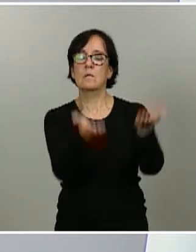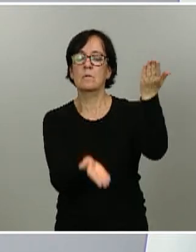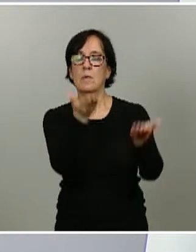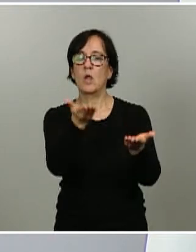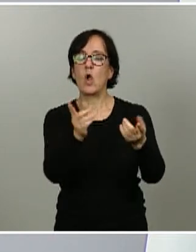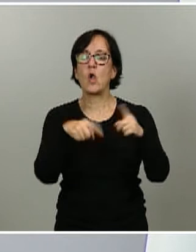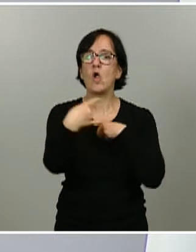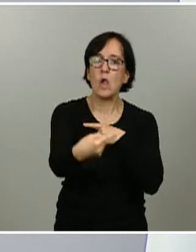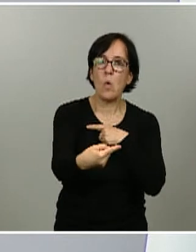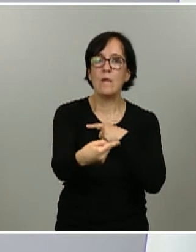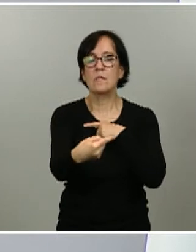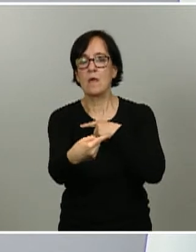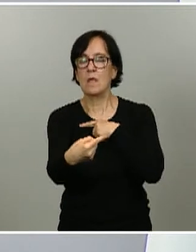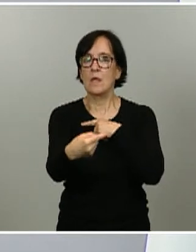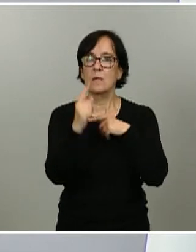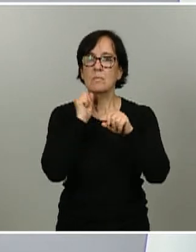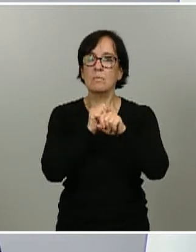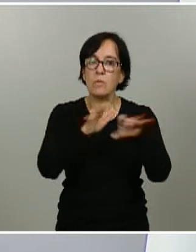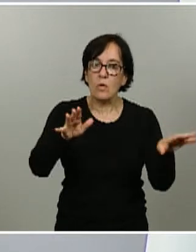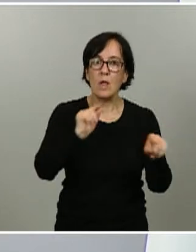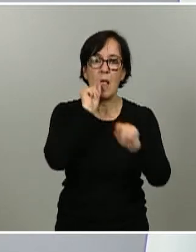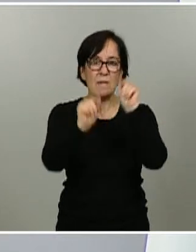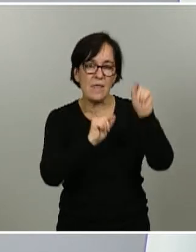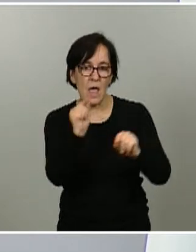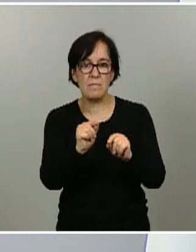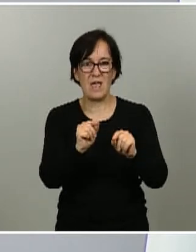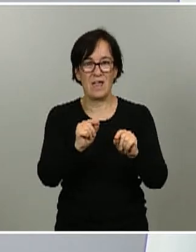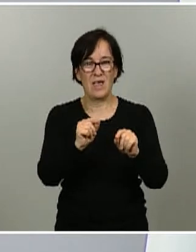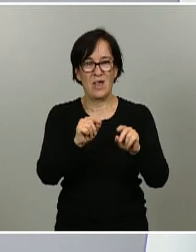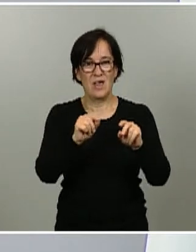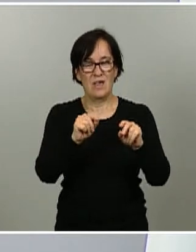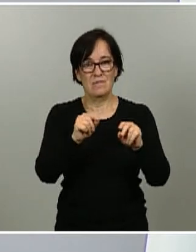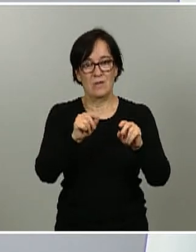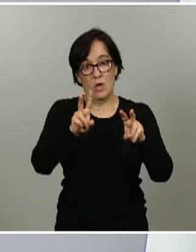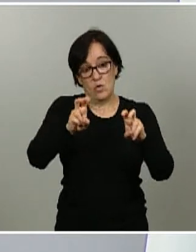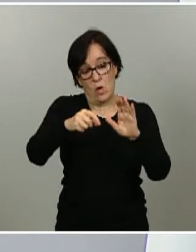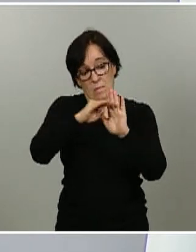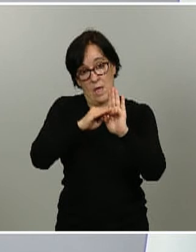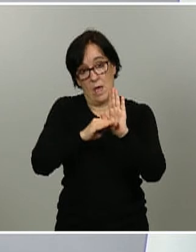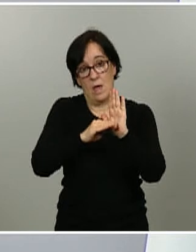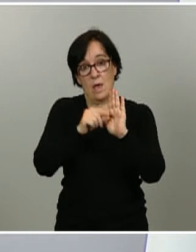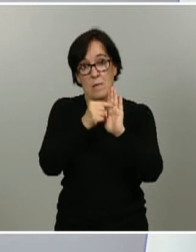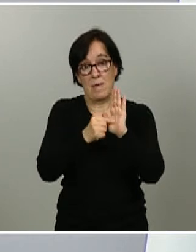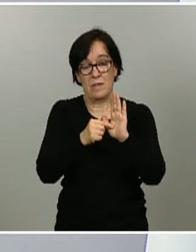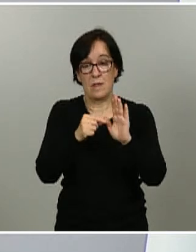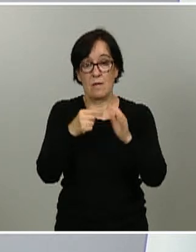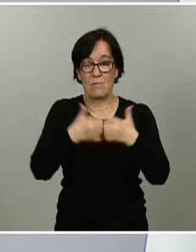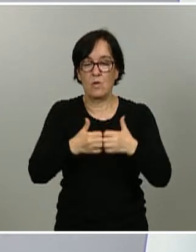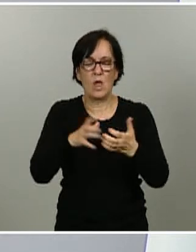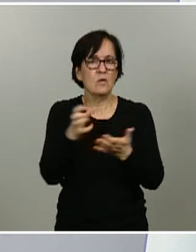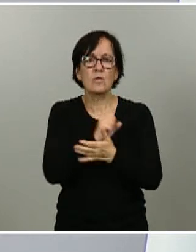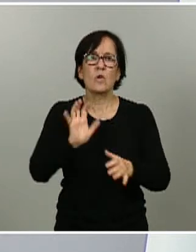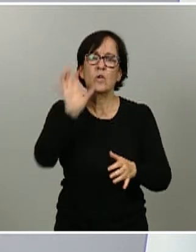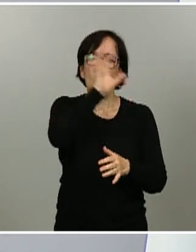en la evaluación de la epidemia con las nuevas medidas que se han puesto en funcionamiento yo he de decir que todas las comunidades autónomas